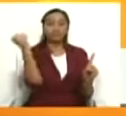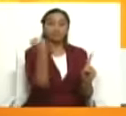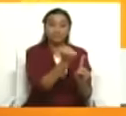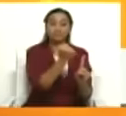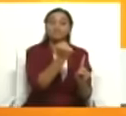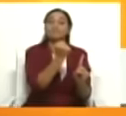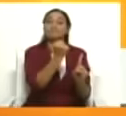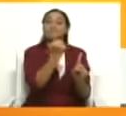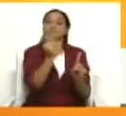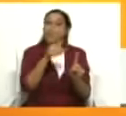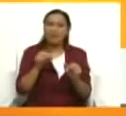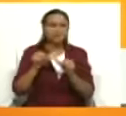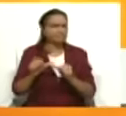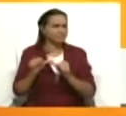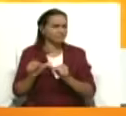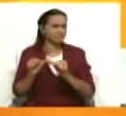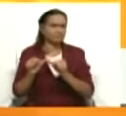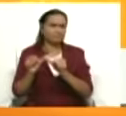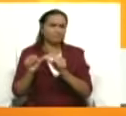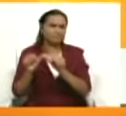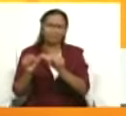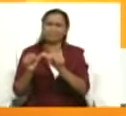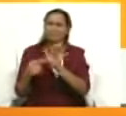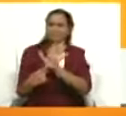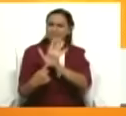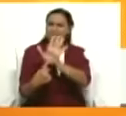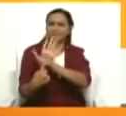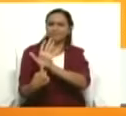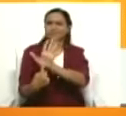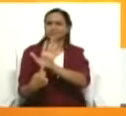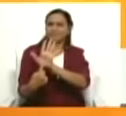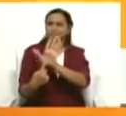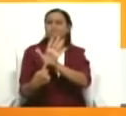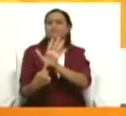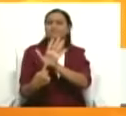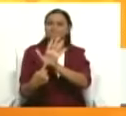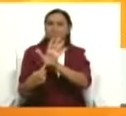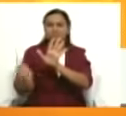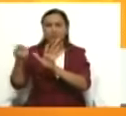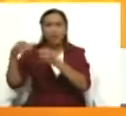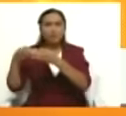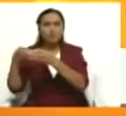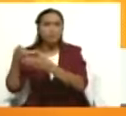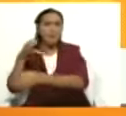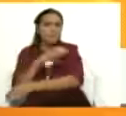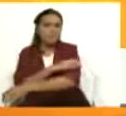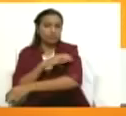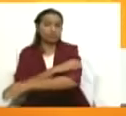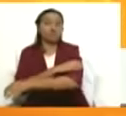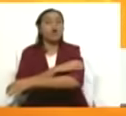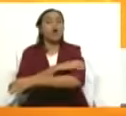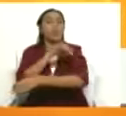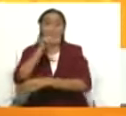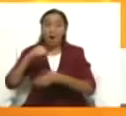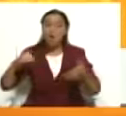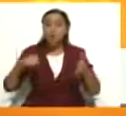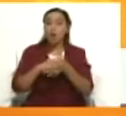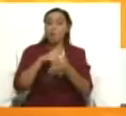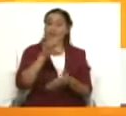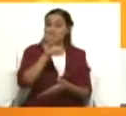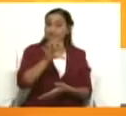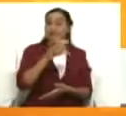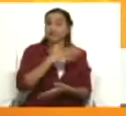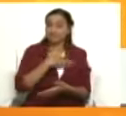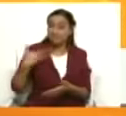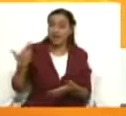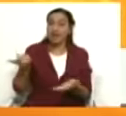intento permanente como lo hemos demostrado y demostrado de los recientes cinco intentos de golpes de Estado. Es decir, estamos en una